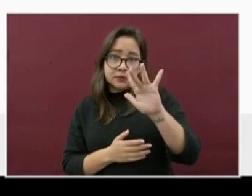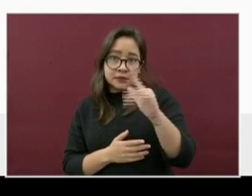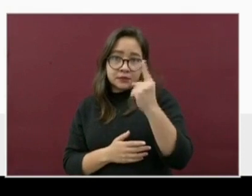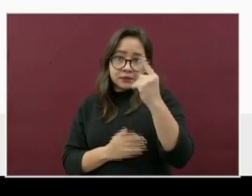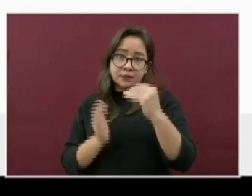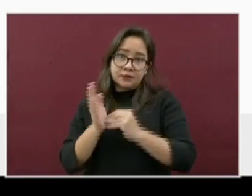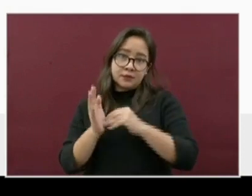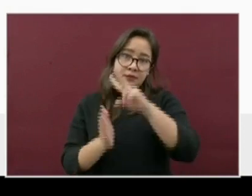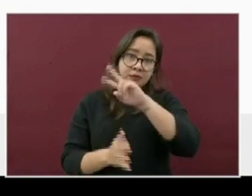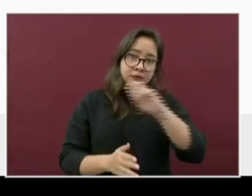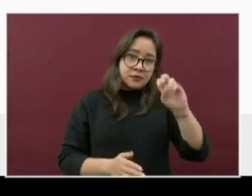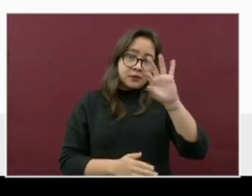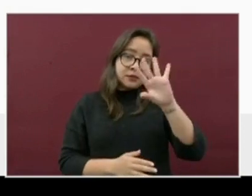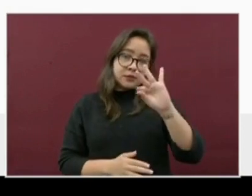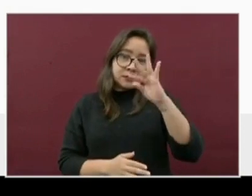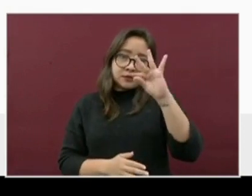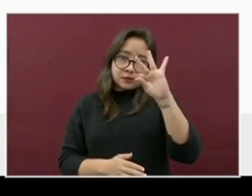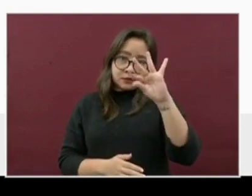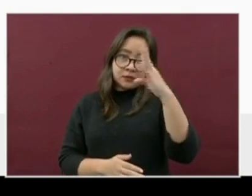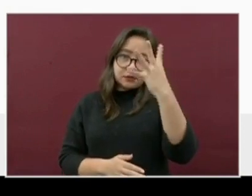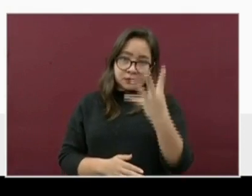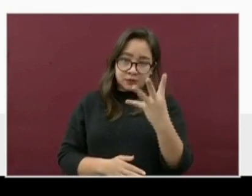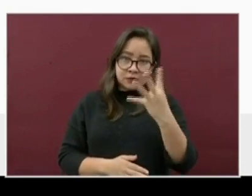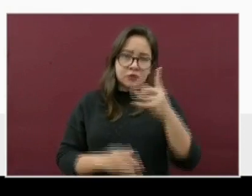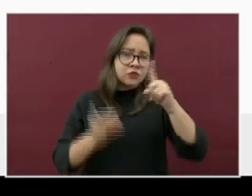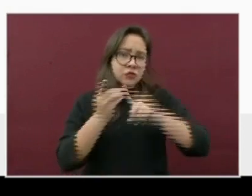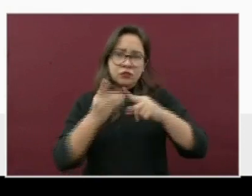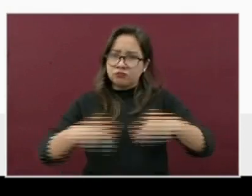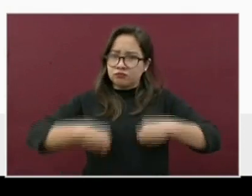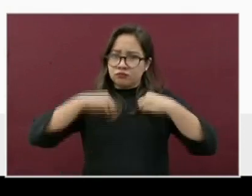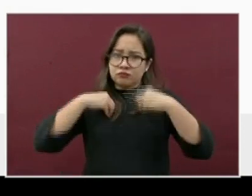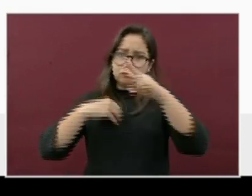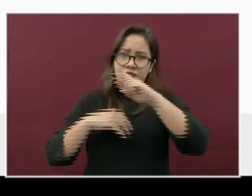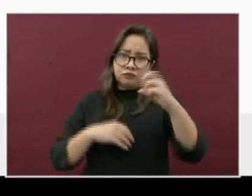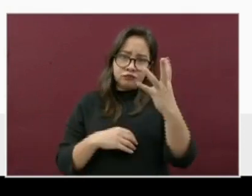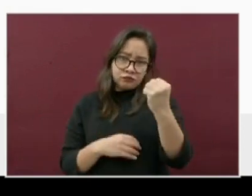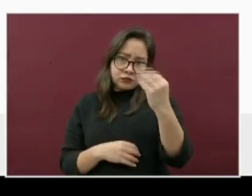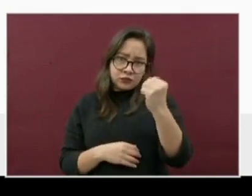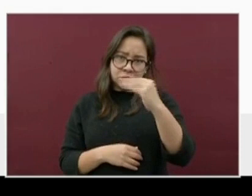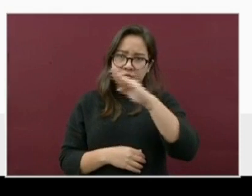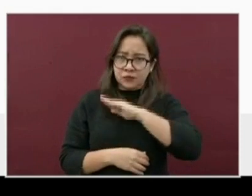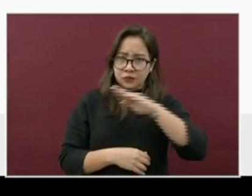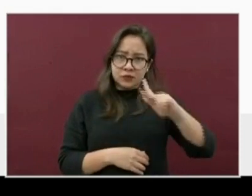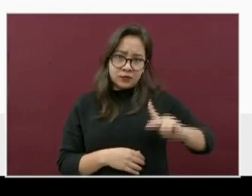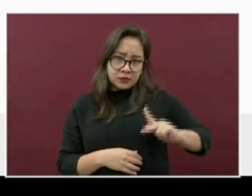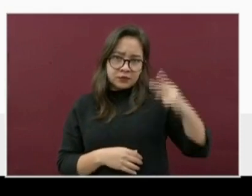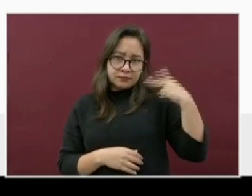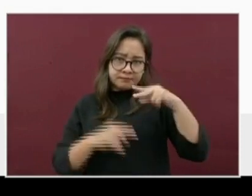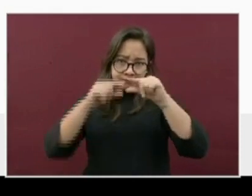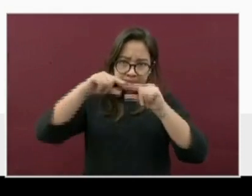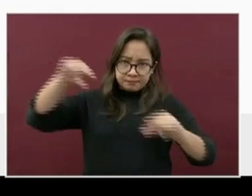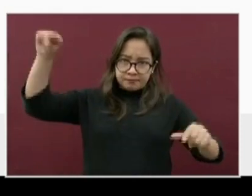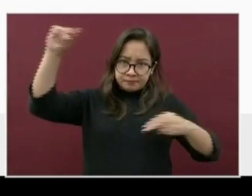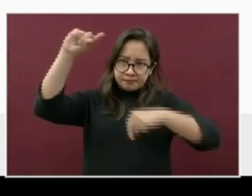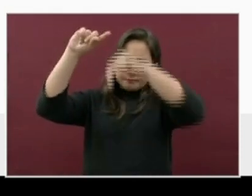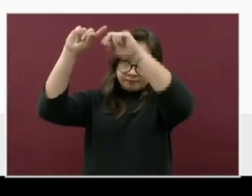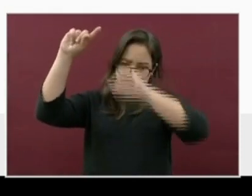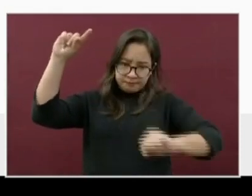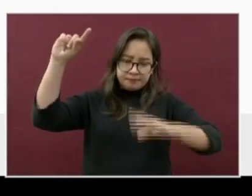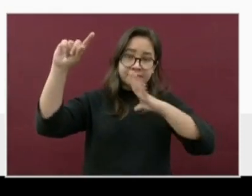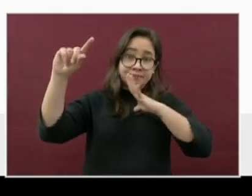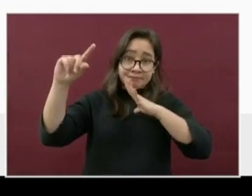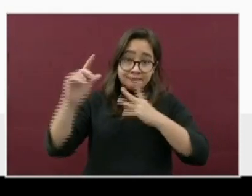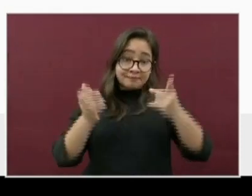,544 residentes en 209 municipios de norte a sur del estado. 1,045